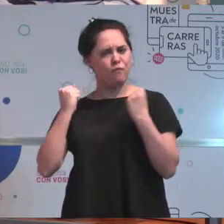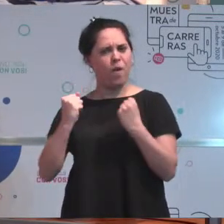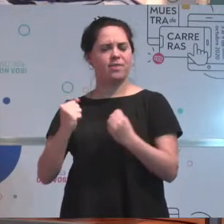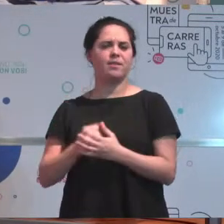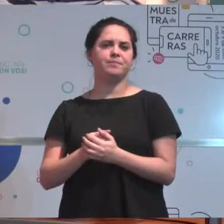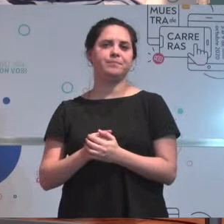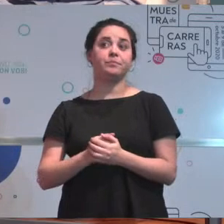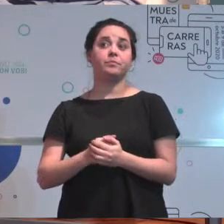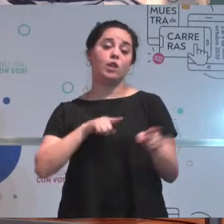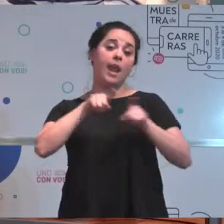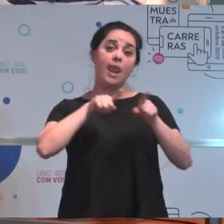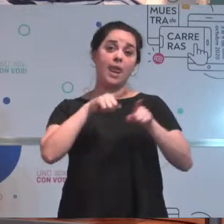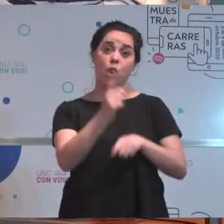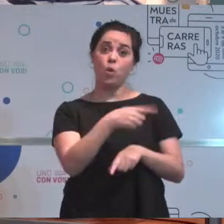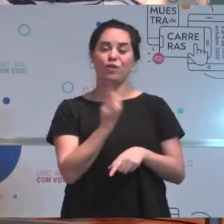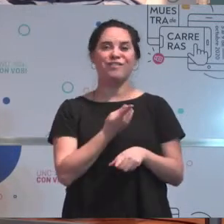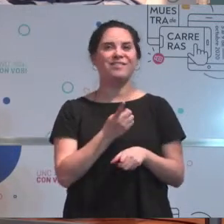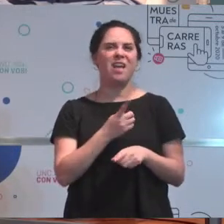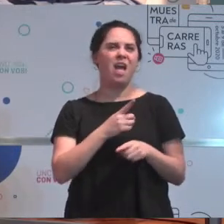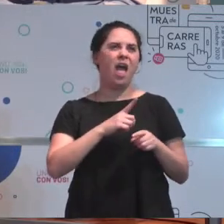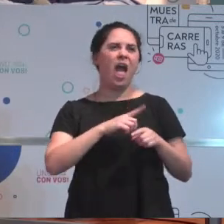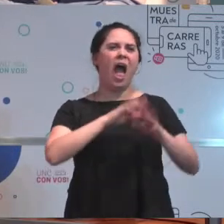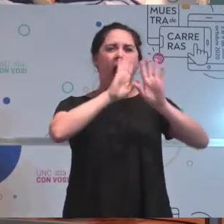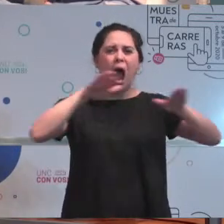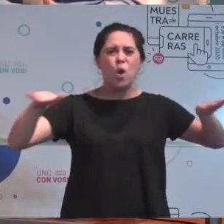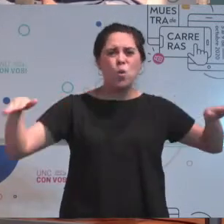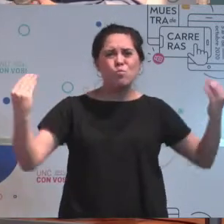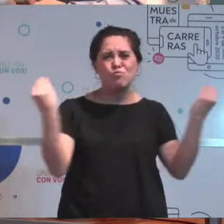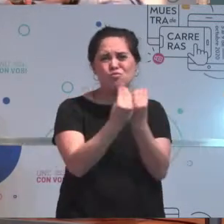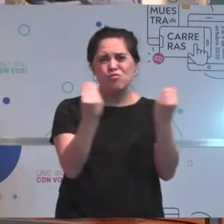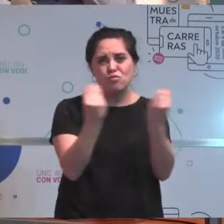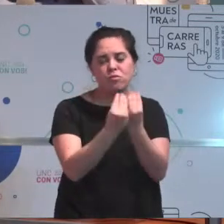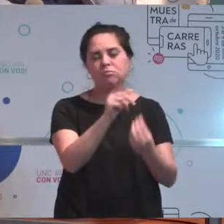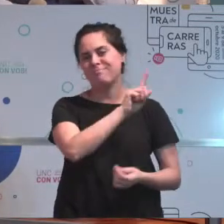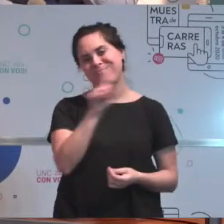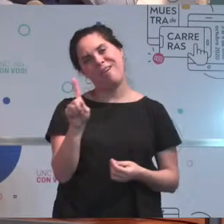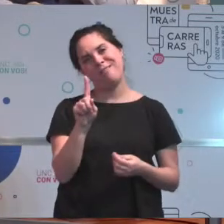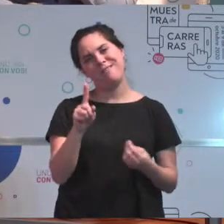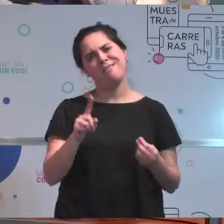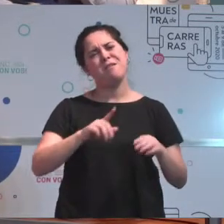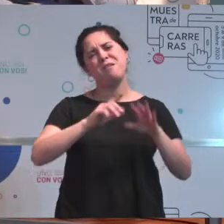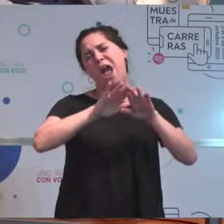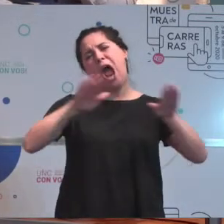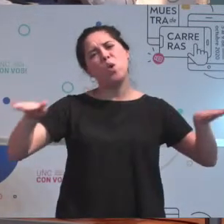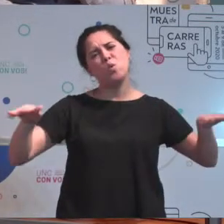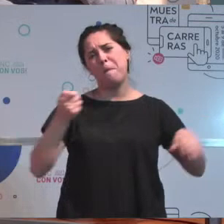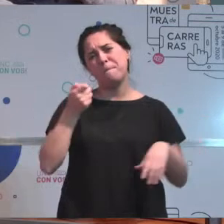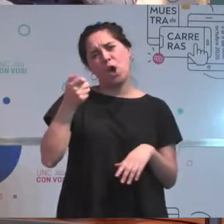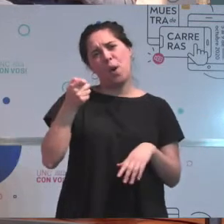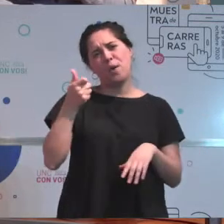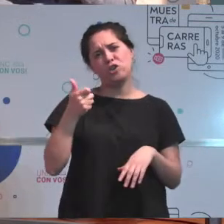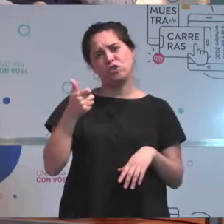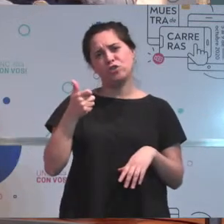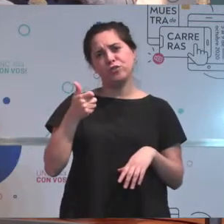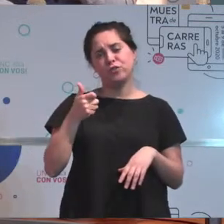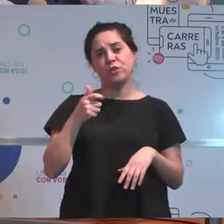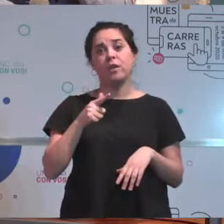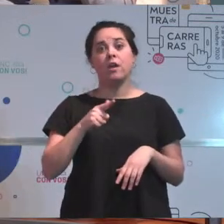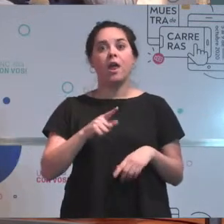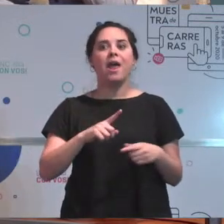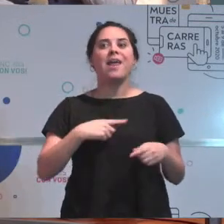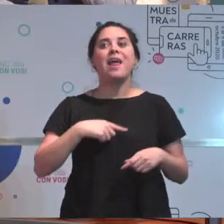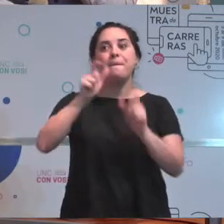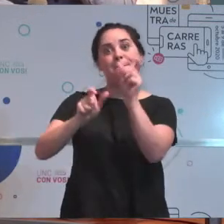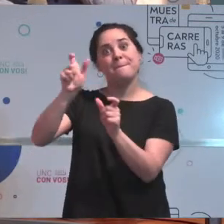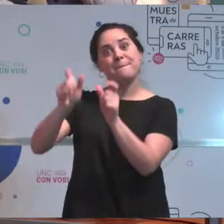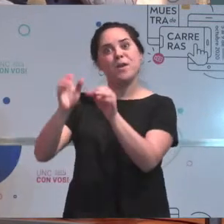menos en la carrera nuestra no somos demasiados alumnos, somos relativamente pocos y la relación con los profesores o con nuestros padres